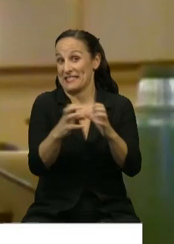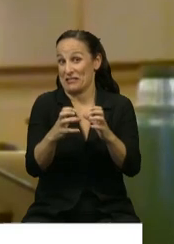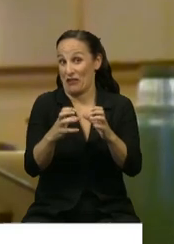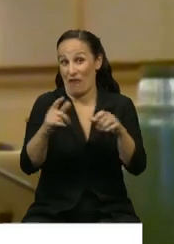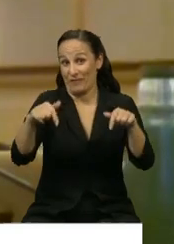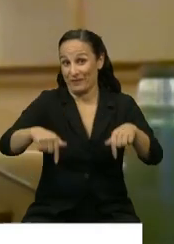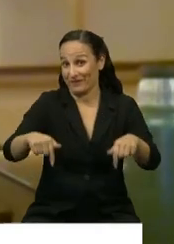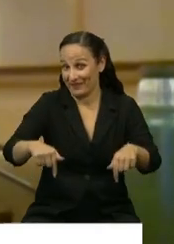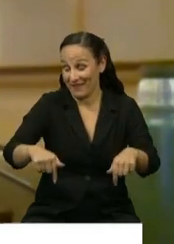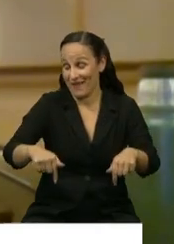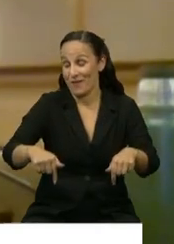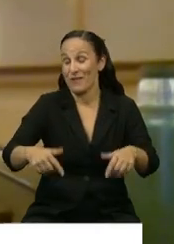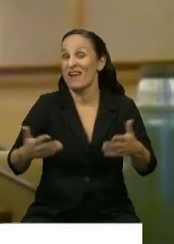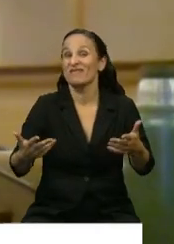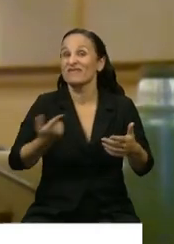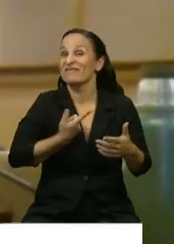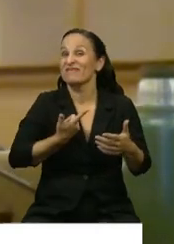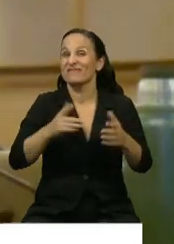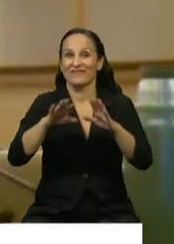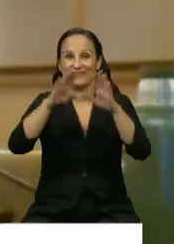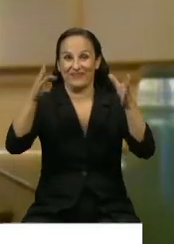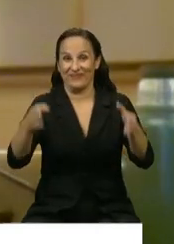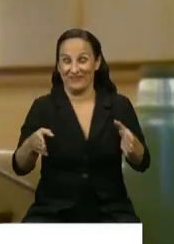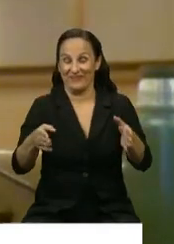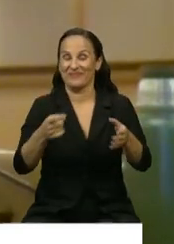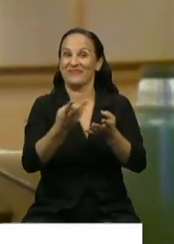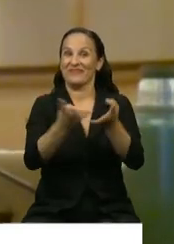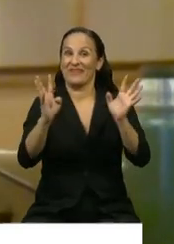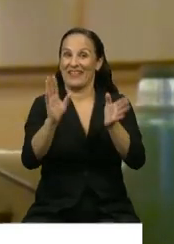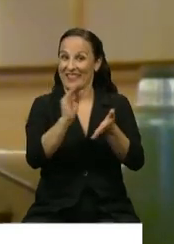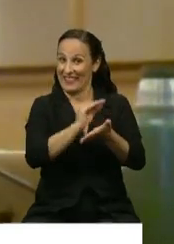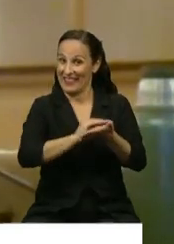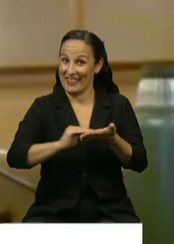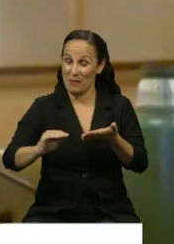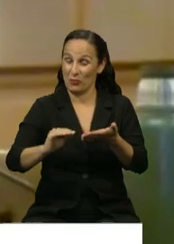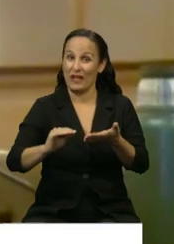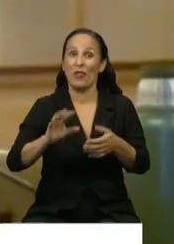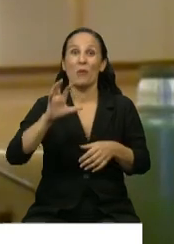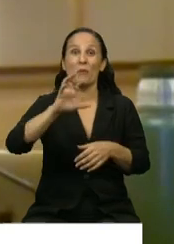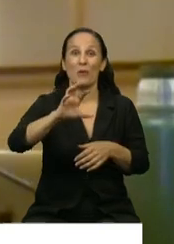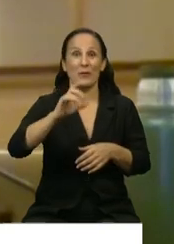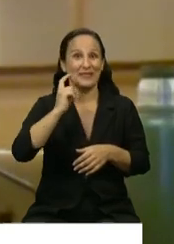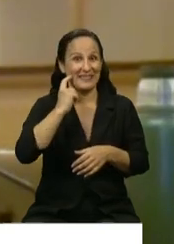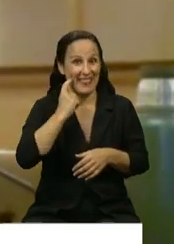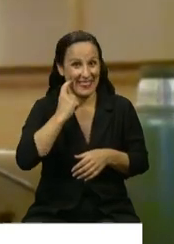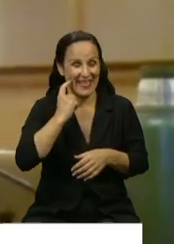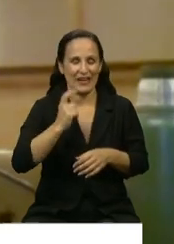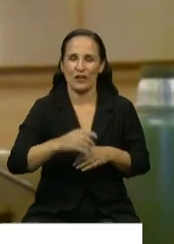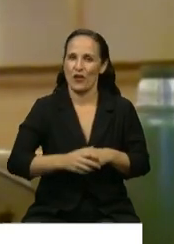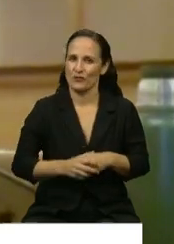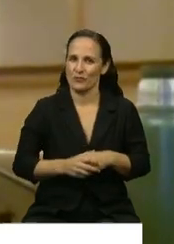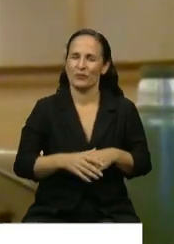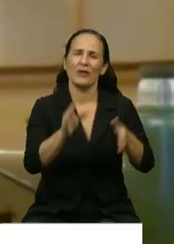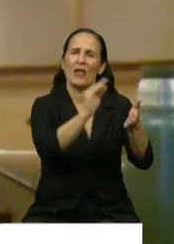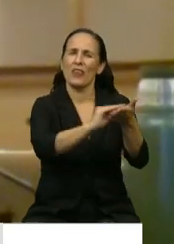momento en el recinto de la Honorable Cámara de Diputados de la provincia de Entre Ríos, todos los